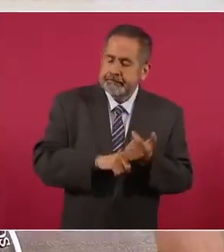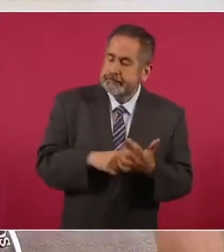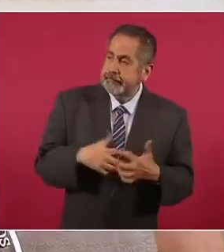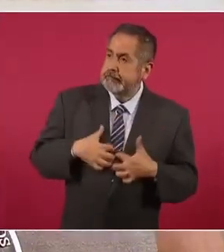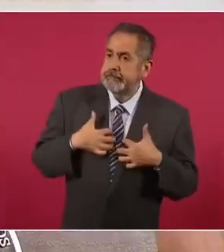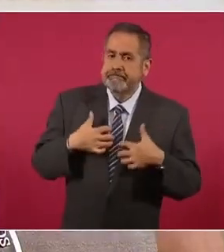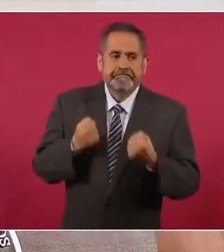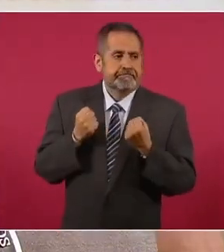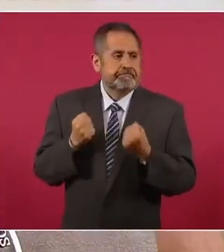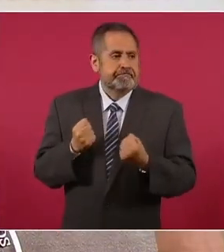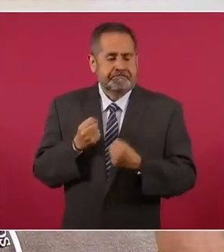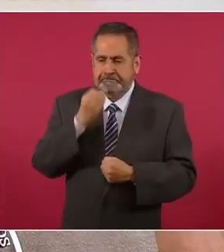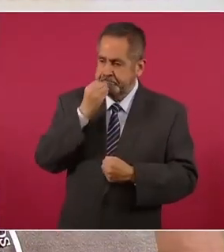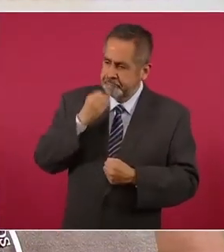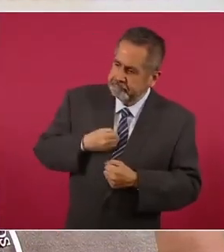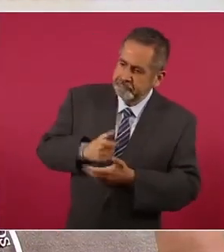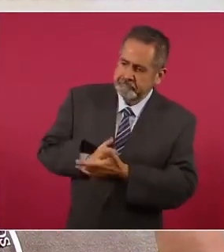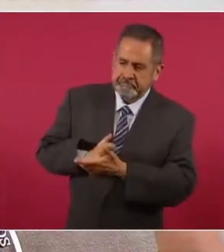molestos,